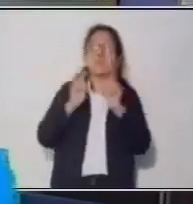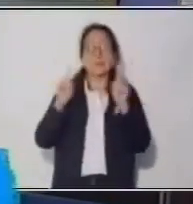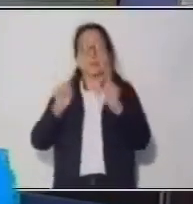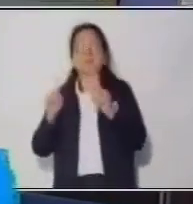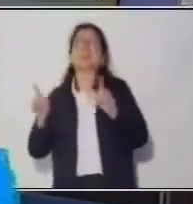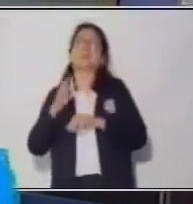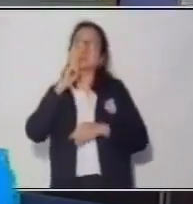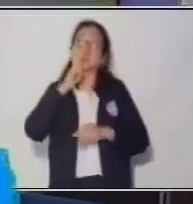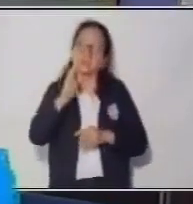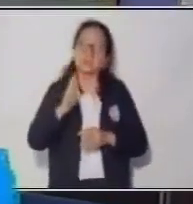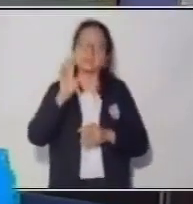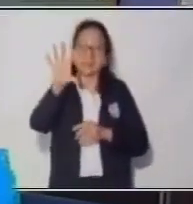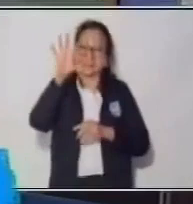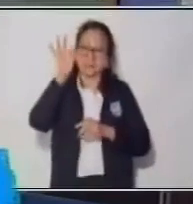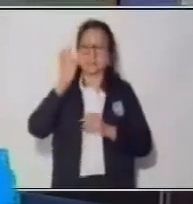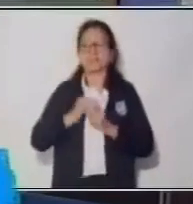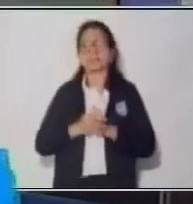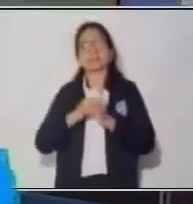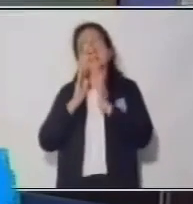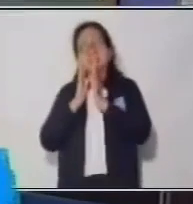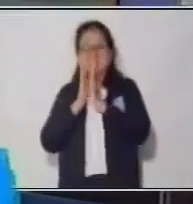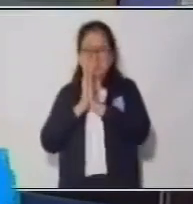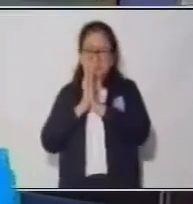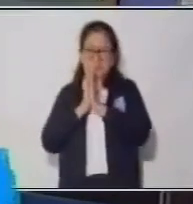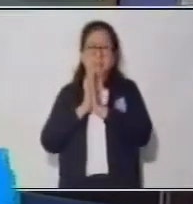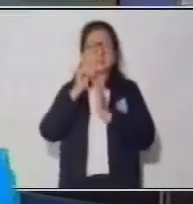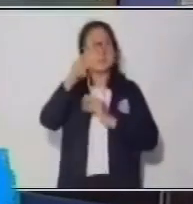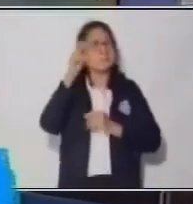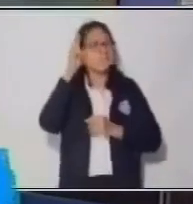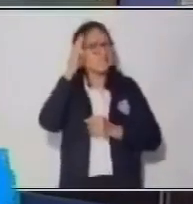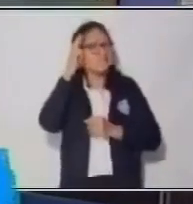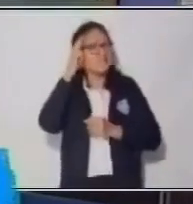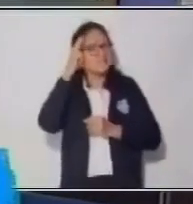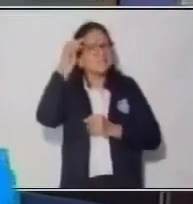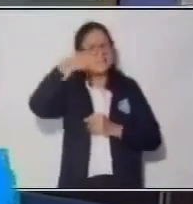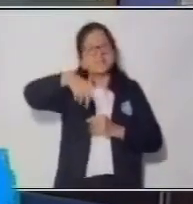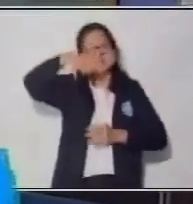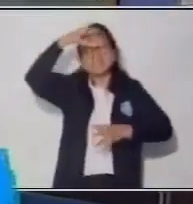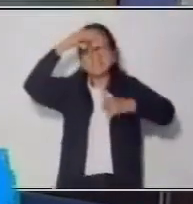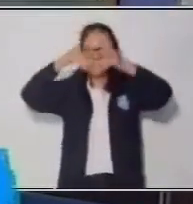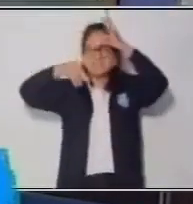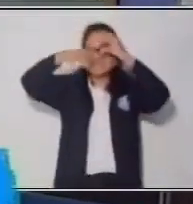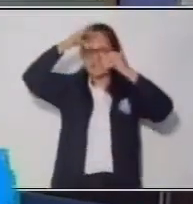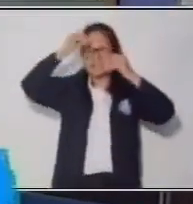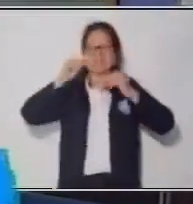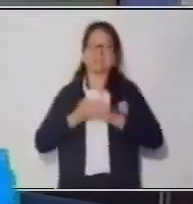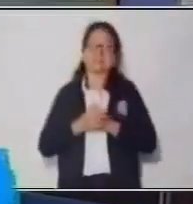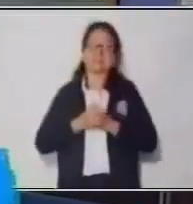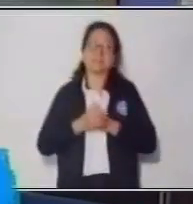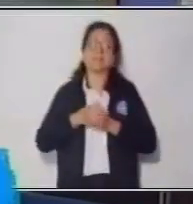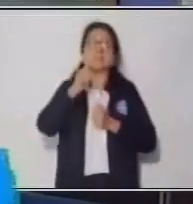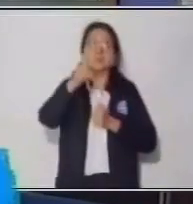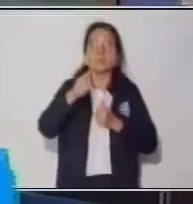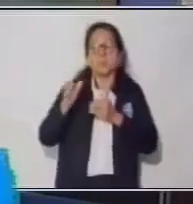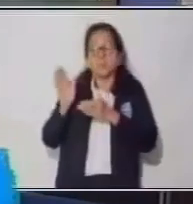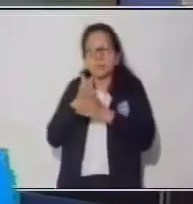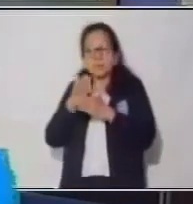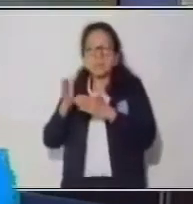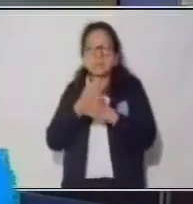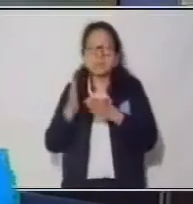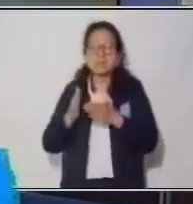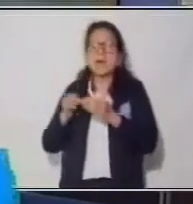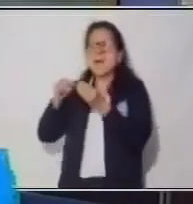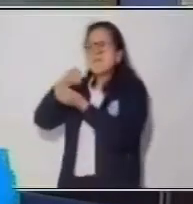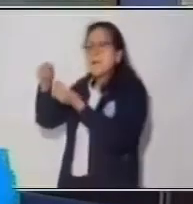Bueno, por favor, ten presente todo lo que aprendes el día de hoy en compartirlo con tus